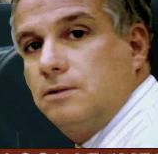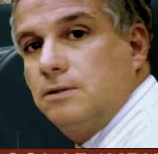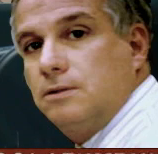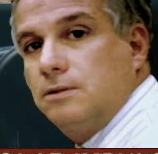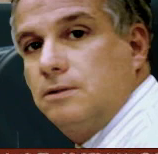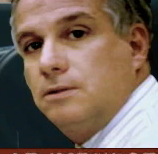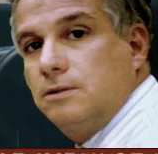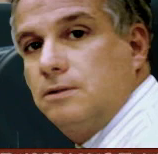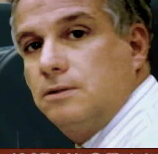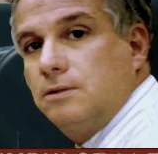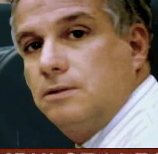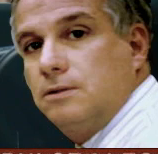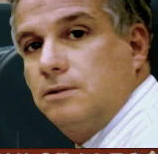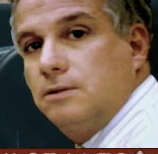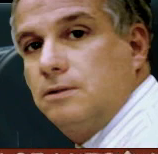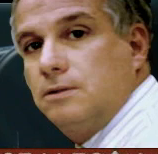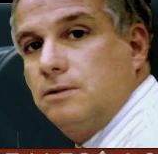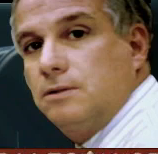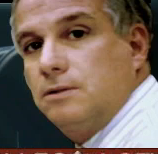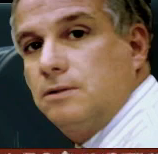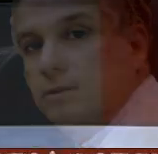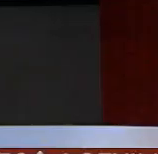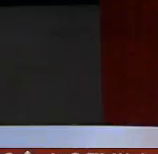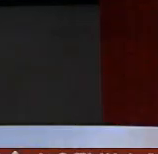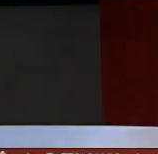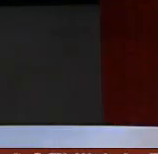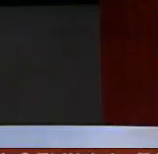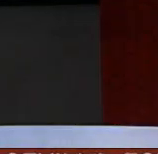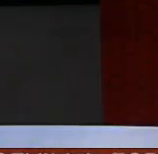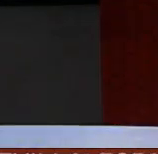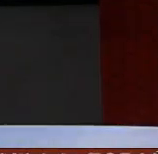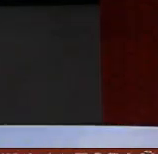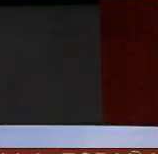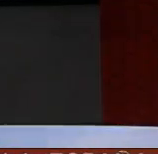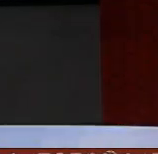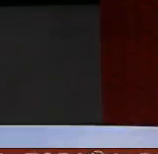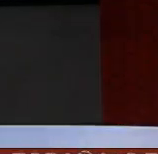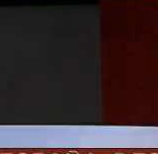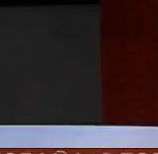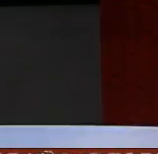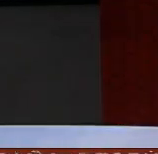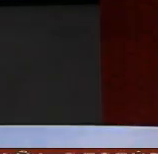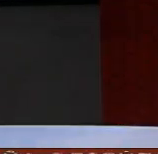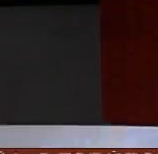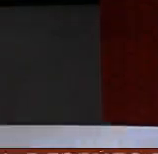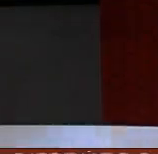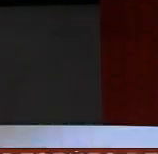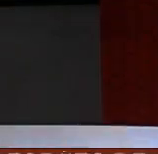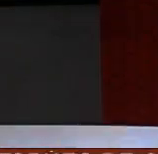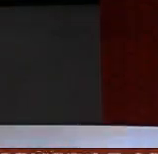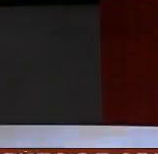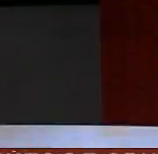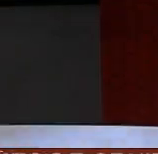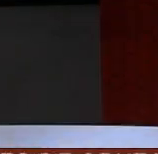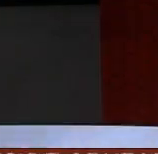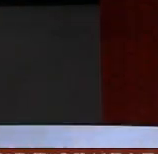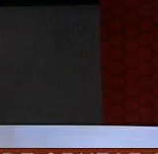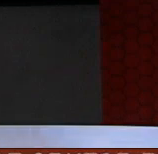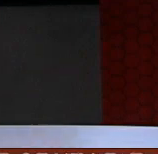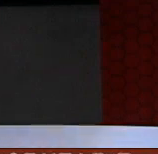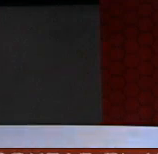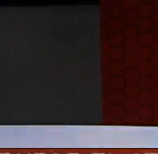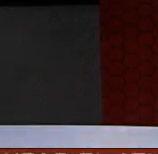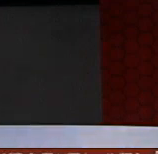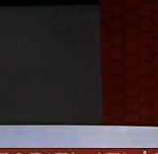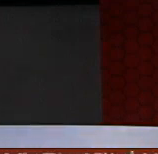muy bien pues hay muchas buenas opciones que ver este fin de semana muchas gracias como siempre muy buenos días